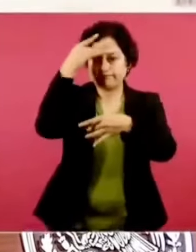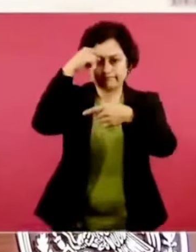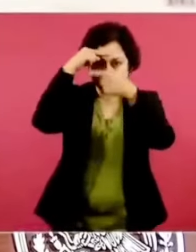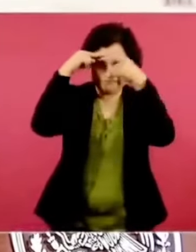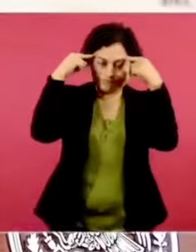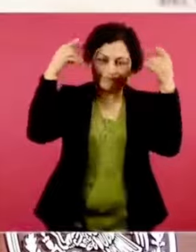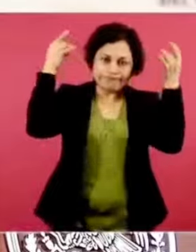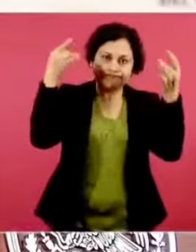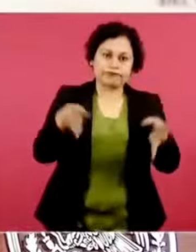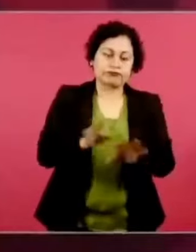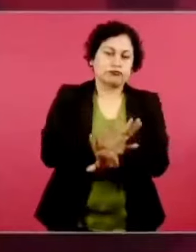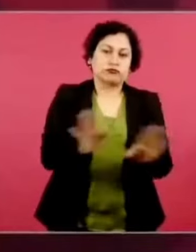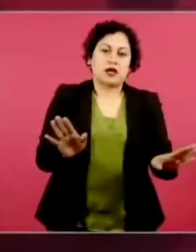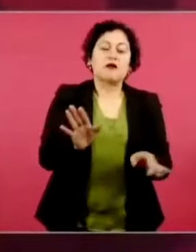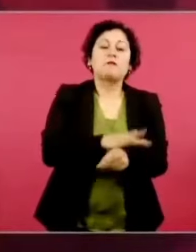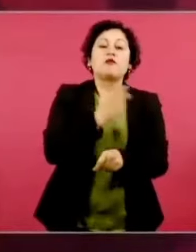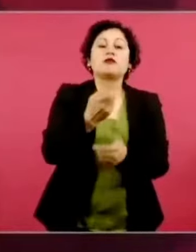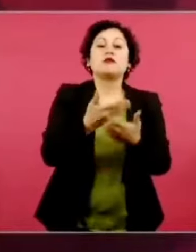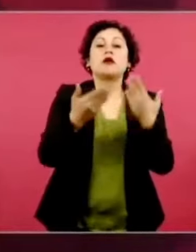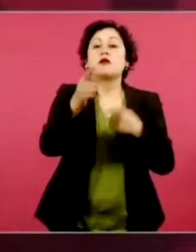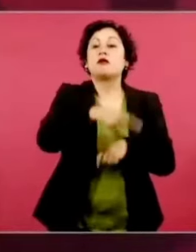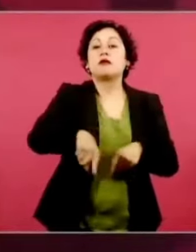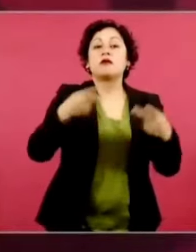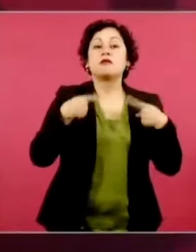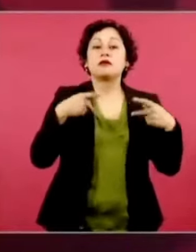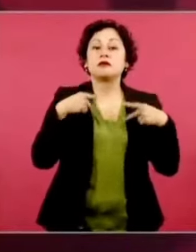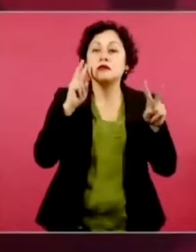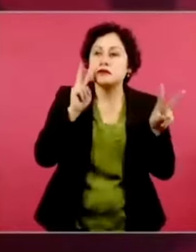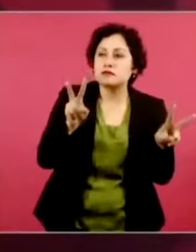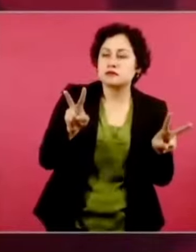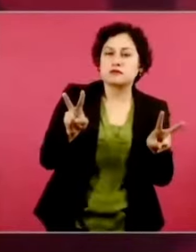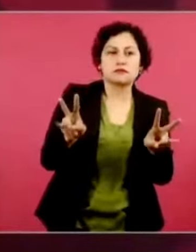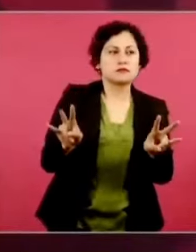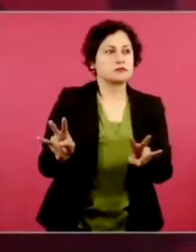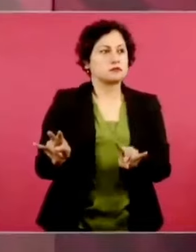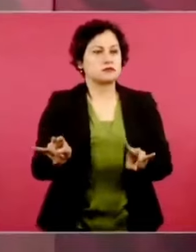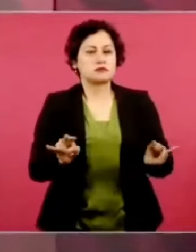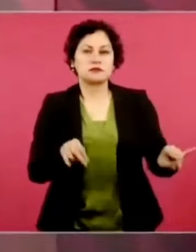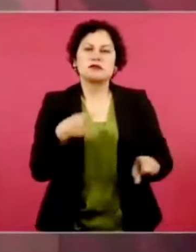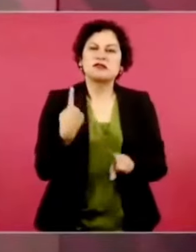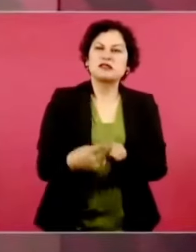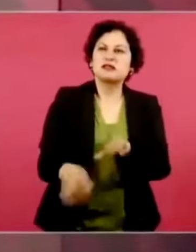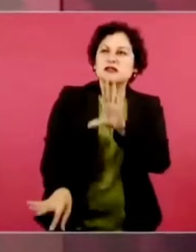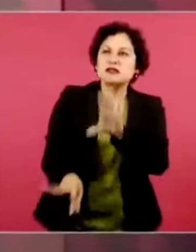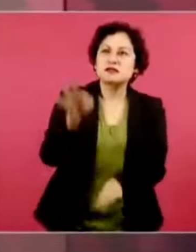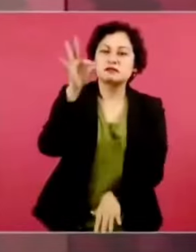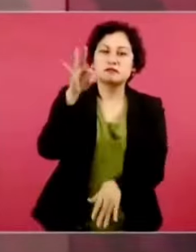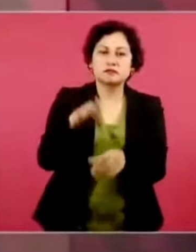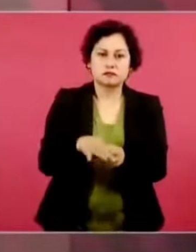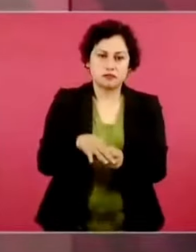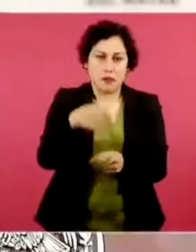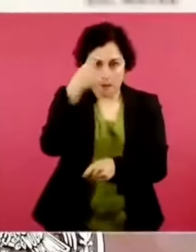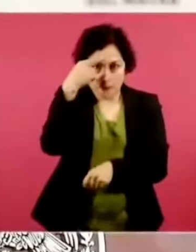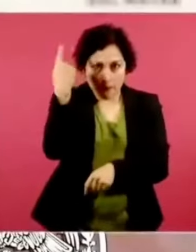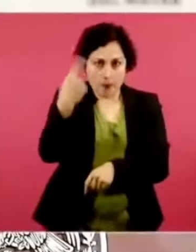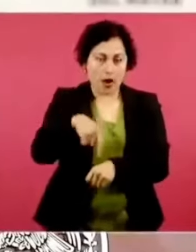ya no va a haber ningún problema en las finanzas.